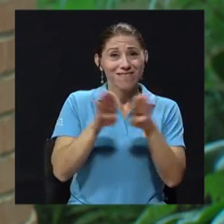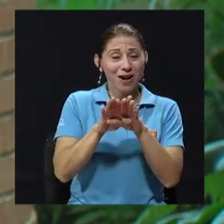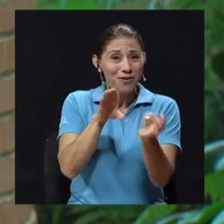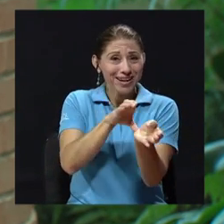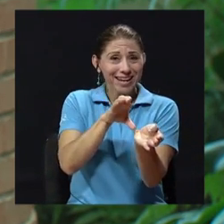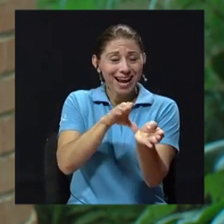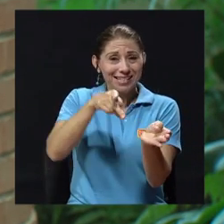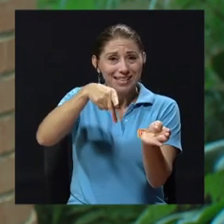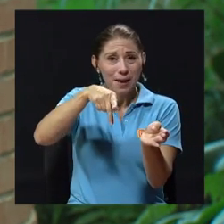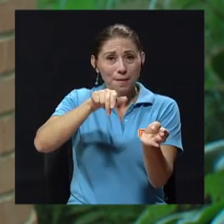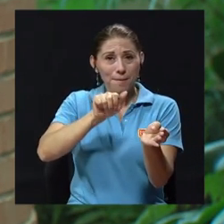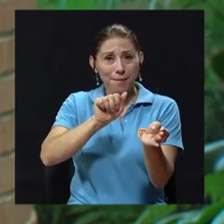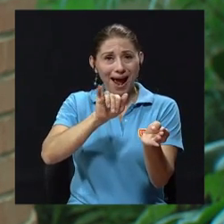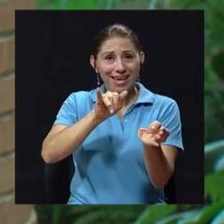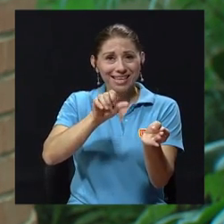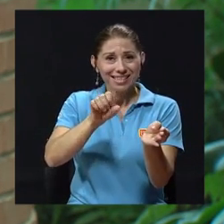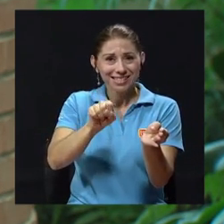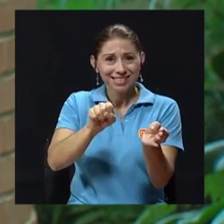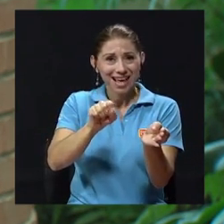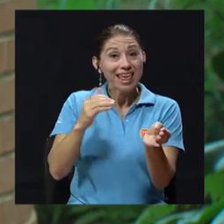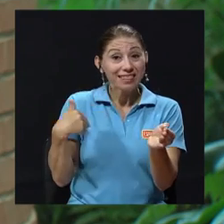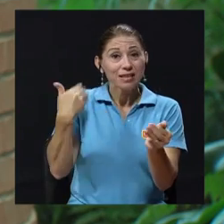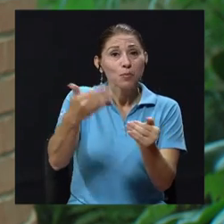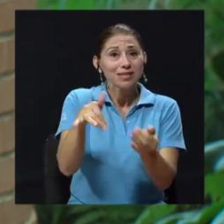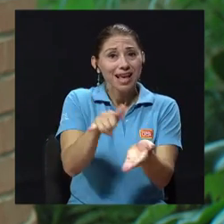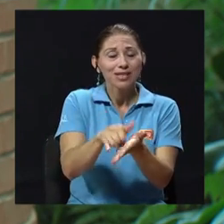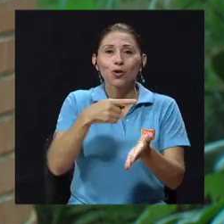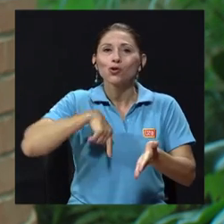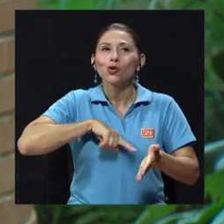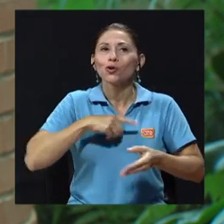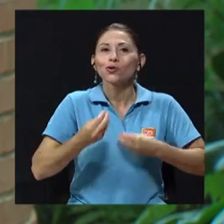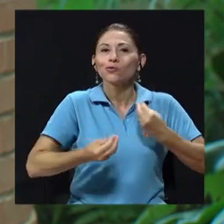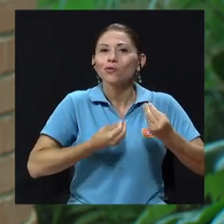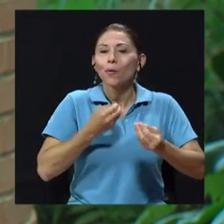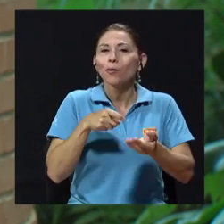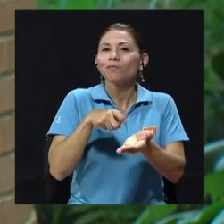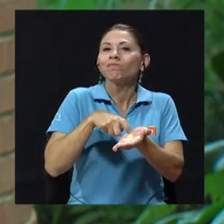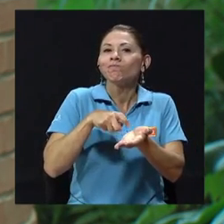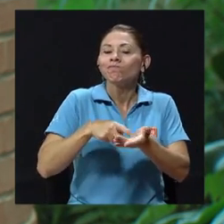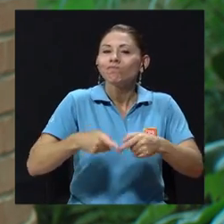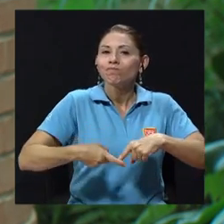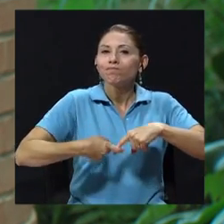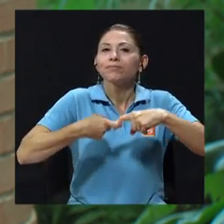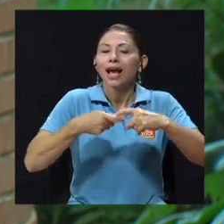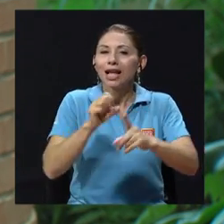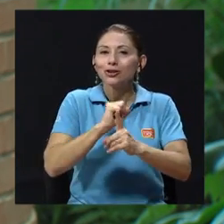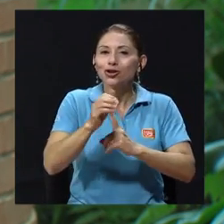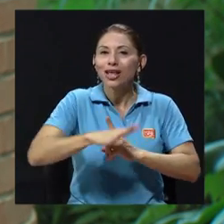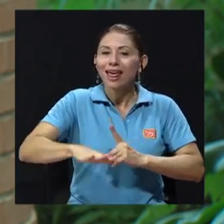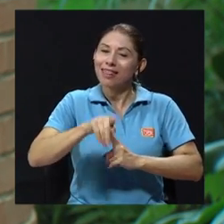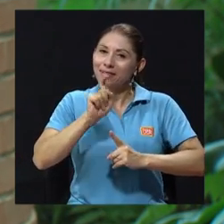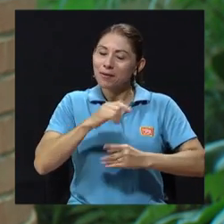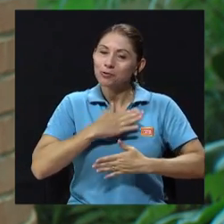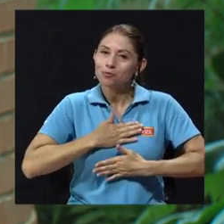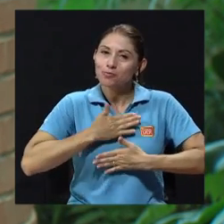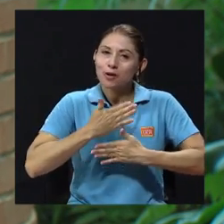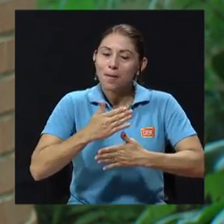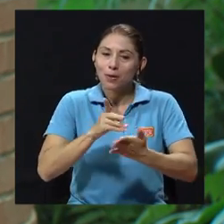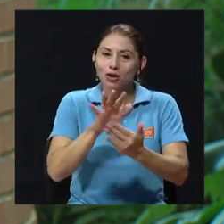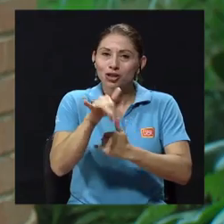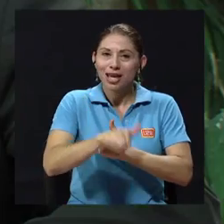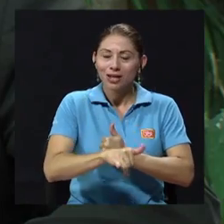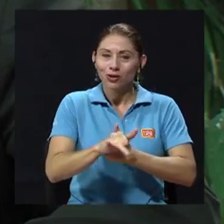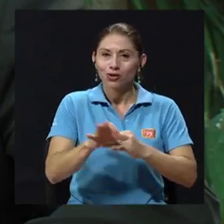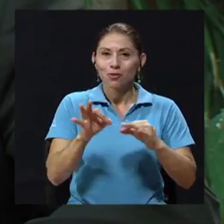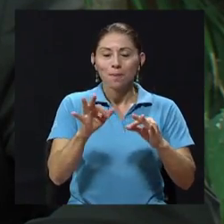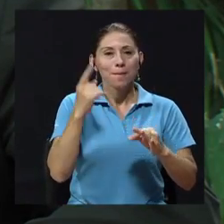estamos en cierta forma debiendo un poco a la sociedad este tipo de proyectos de bien común.